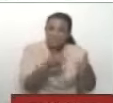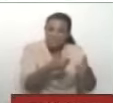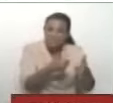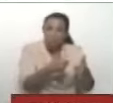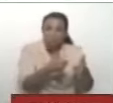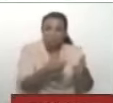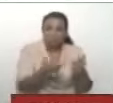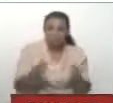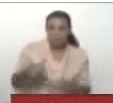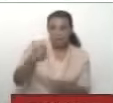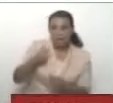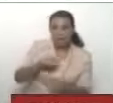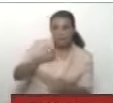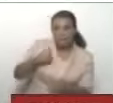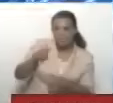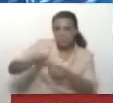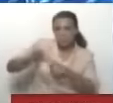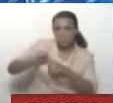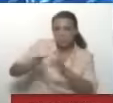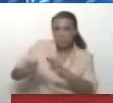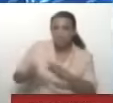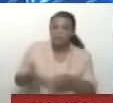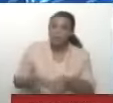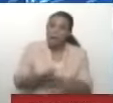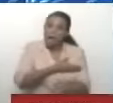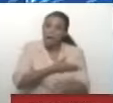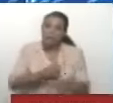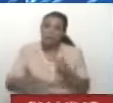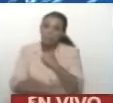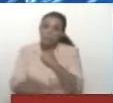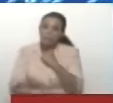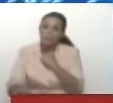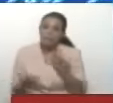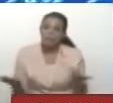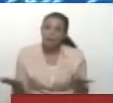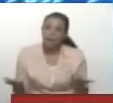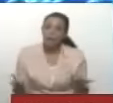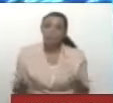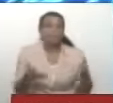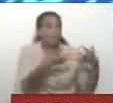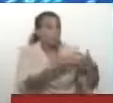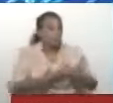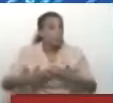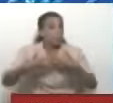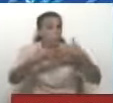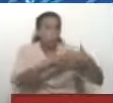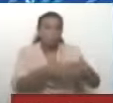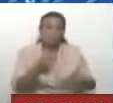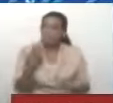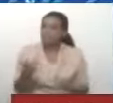lo que vaya a suceder. Correcto. Eso se llama jugar adelantado. Pero Imperio está forfa. Ay, compadre. Estás perdido.